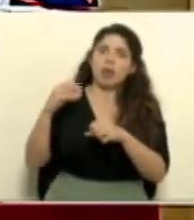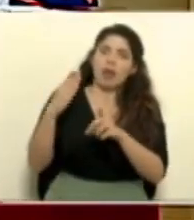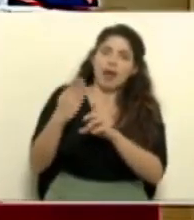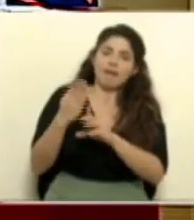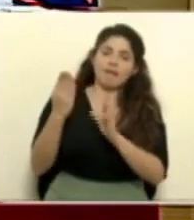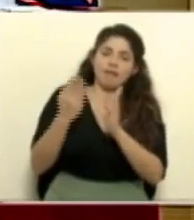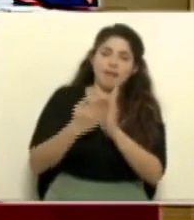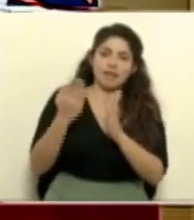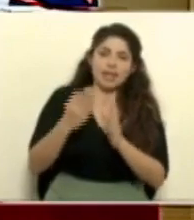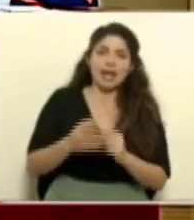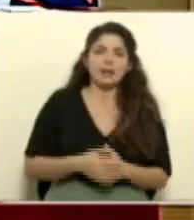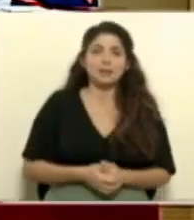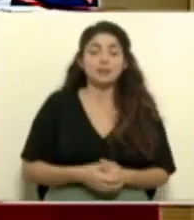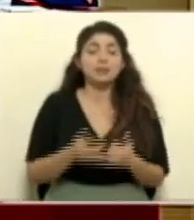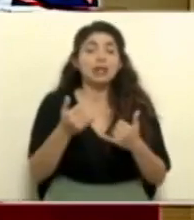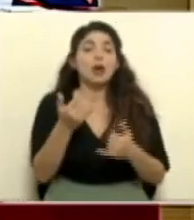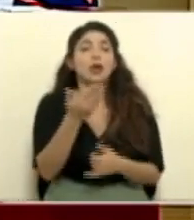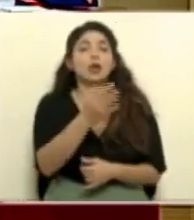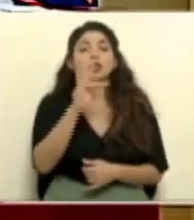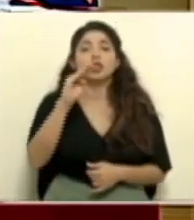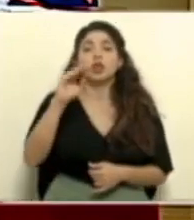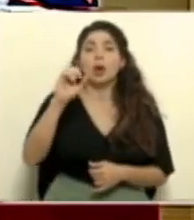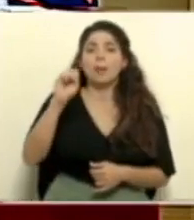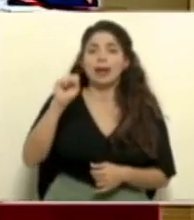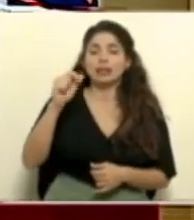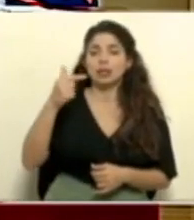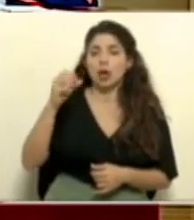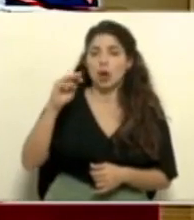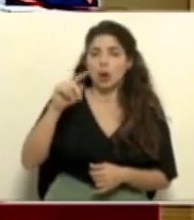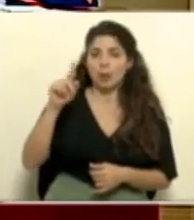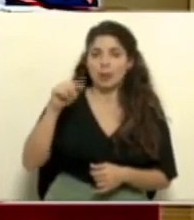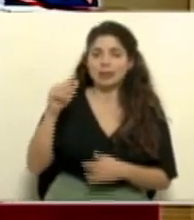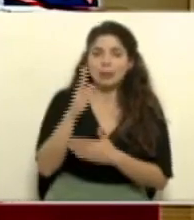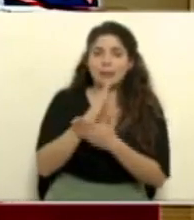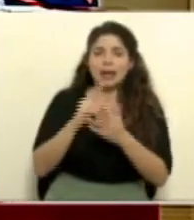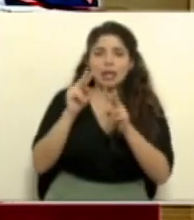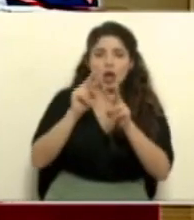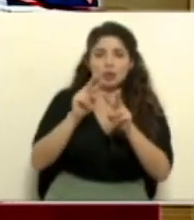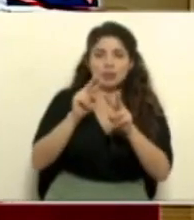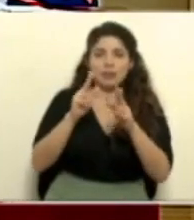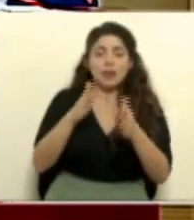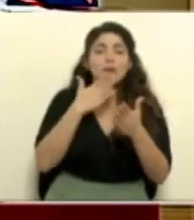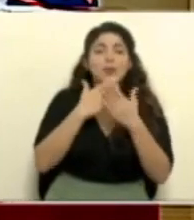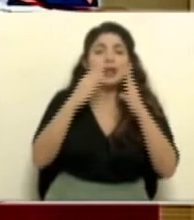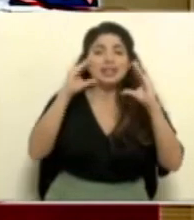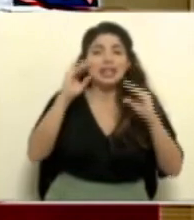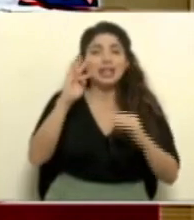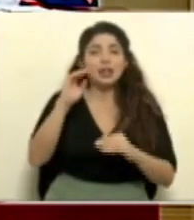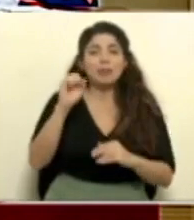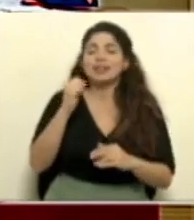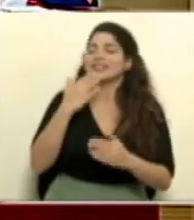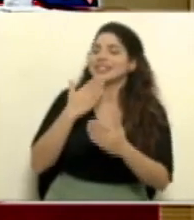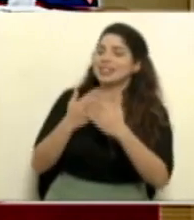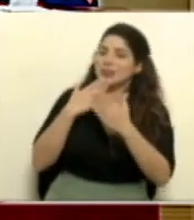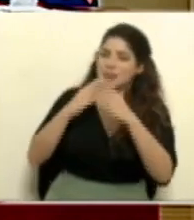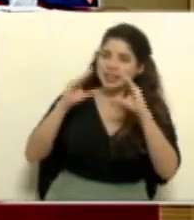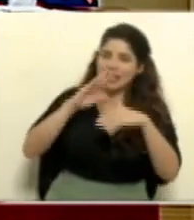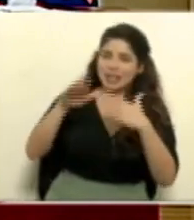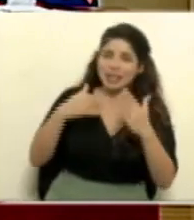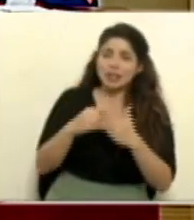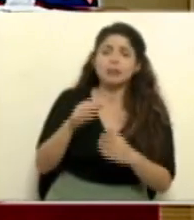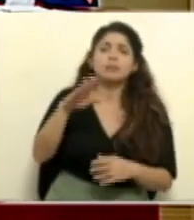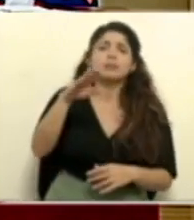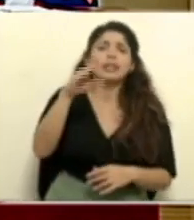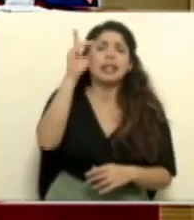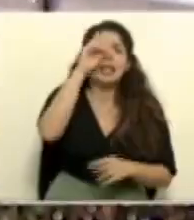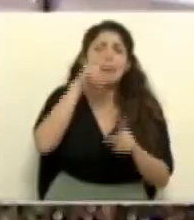Escuchamos a Tomás Gómez de El Medio Digital El Observador. Muy buenas tardes, Tomás. Gracias, buenas tardes a todos. Don